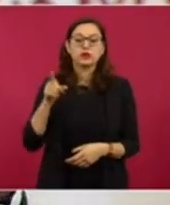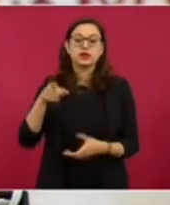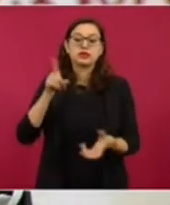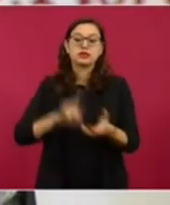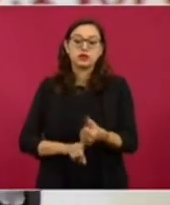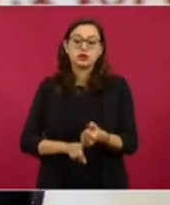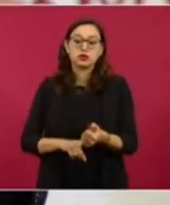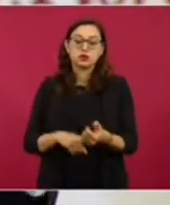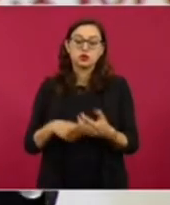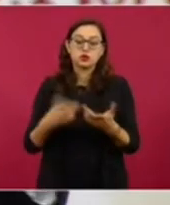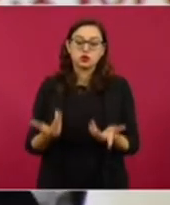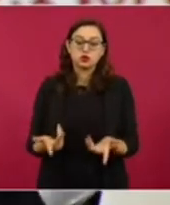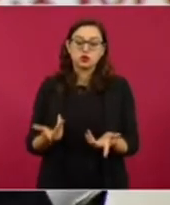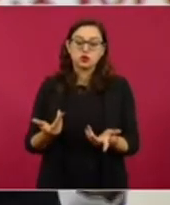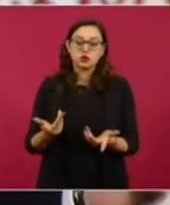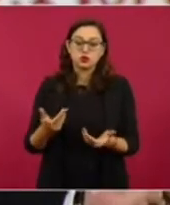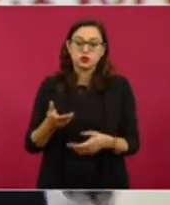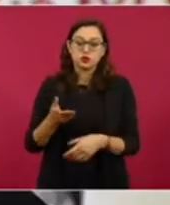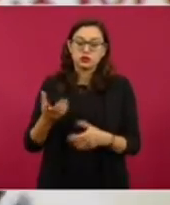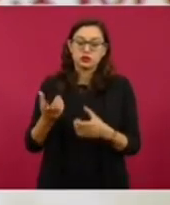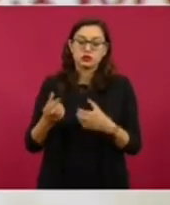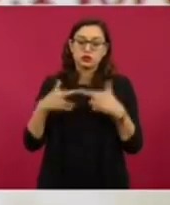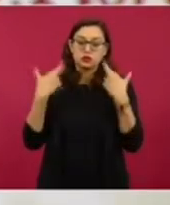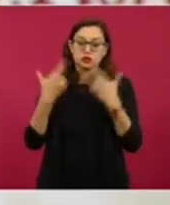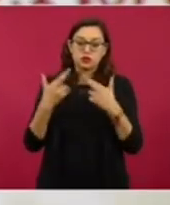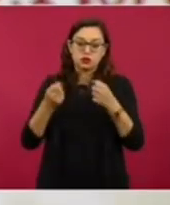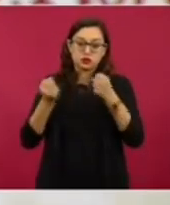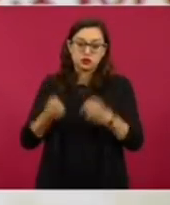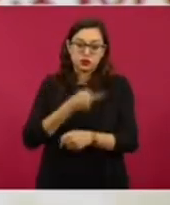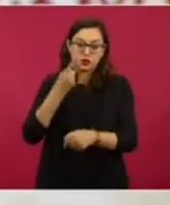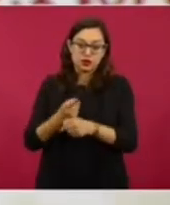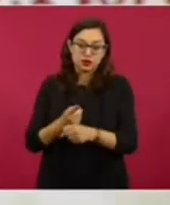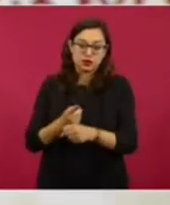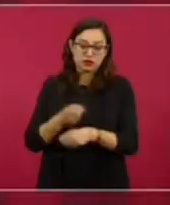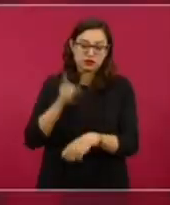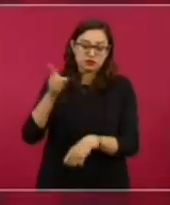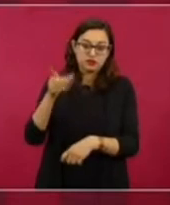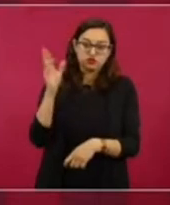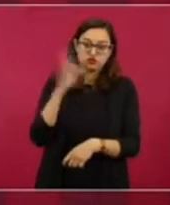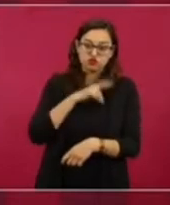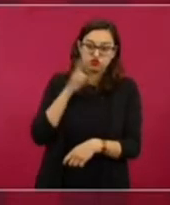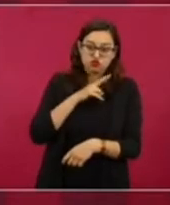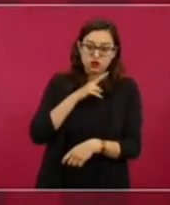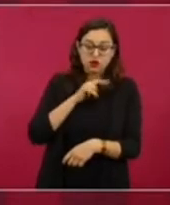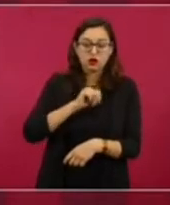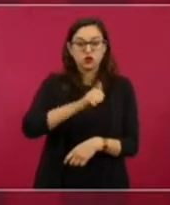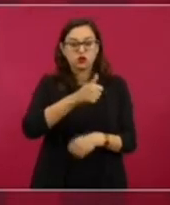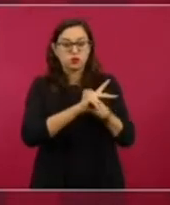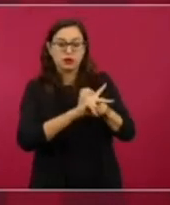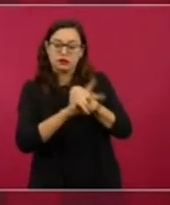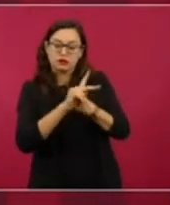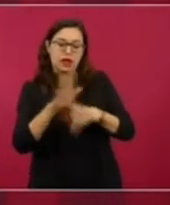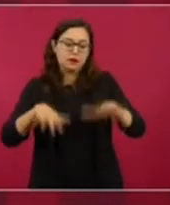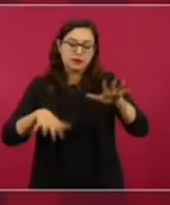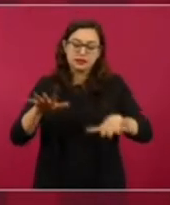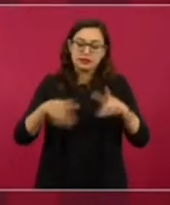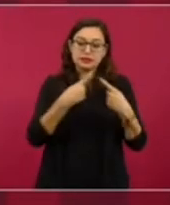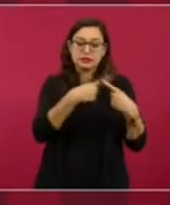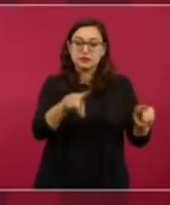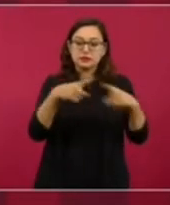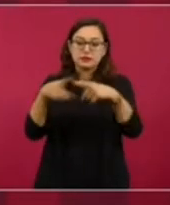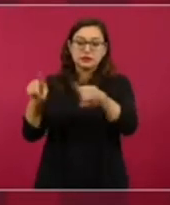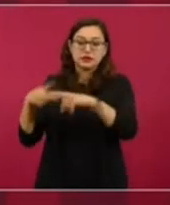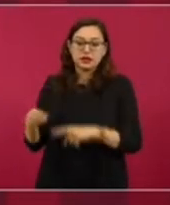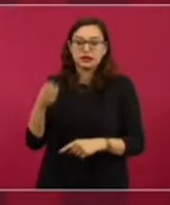enfrentado a un veto, en este caso, por parte de Rusia, en otros casos por parte de otro país. Siempre se